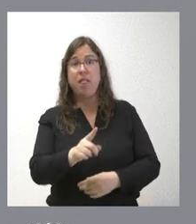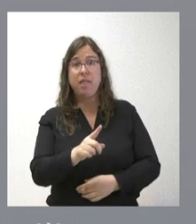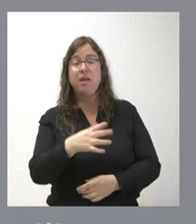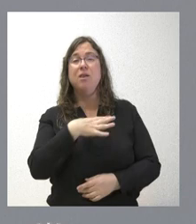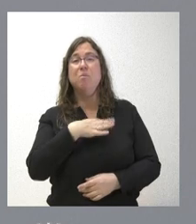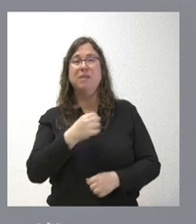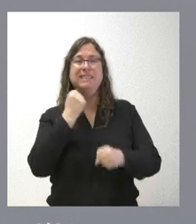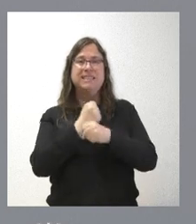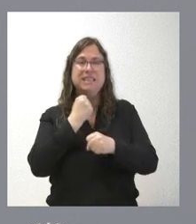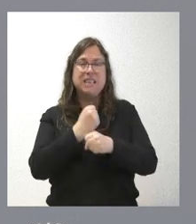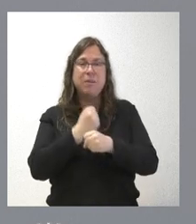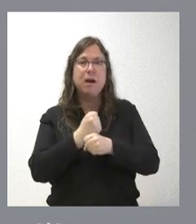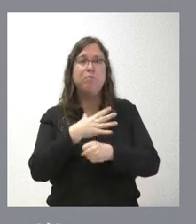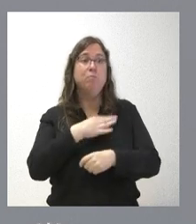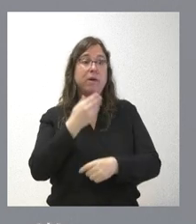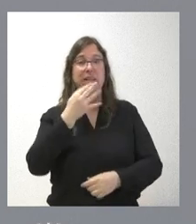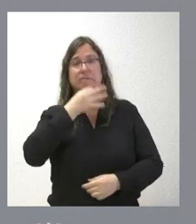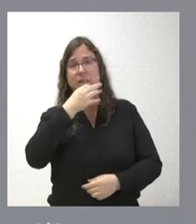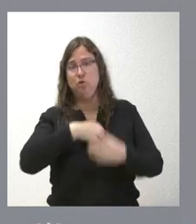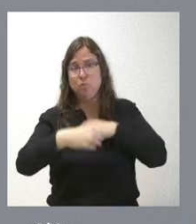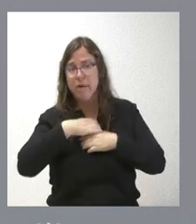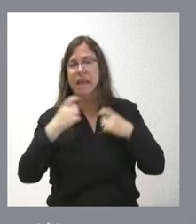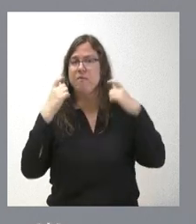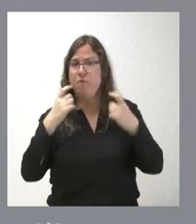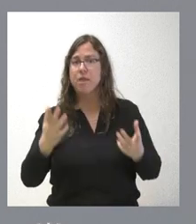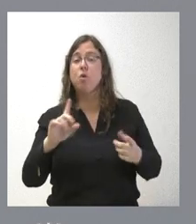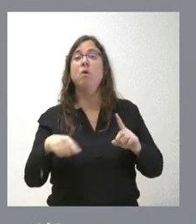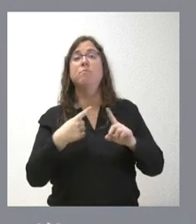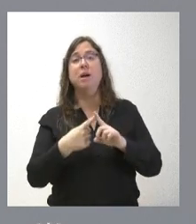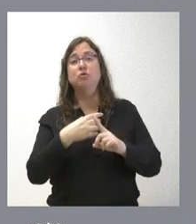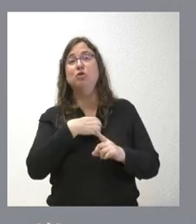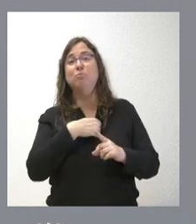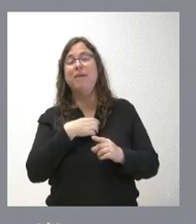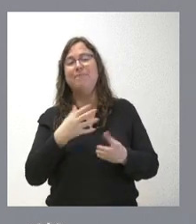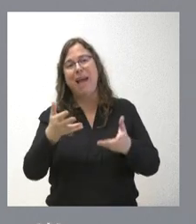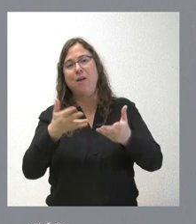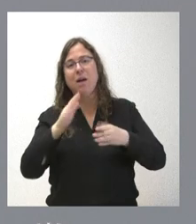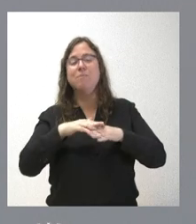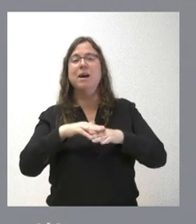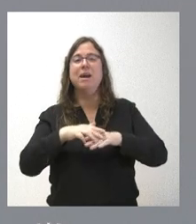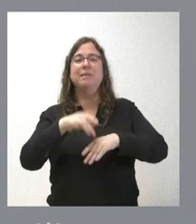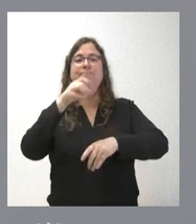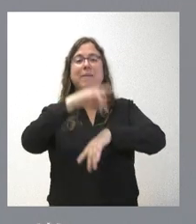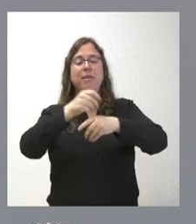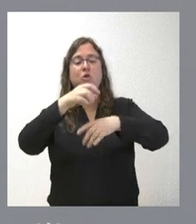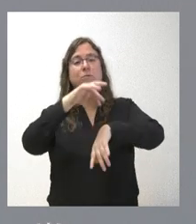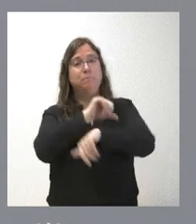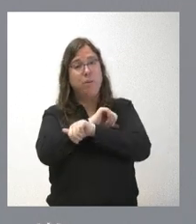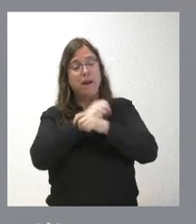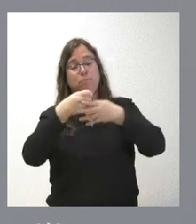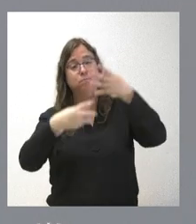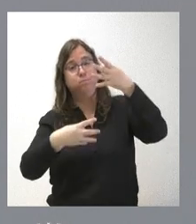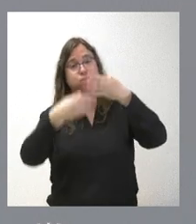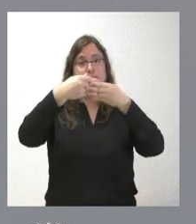podido trabajar seguramente esas tardes, ese esfuerzo adicional y no hubieran podido contribuir a esa reducción de las listas de espera. Si hubiera sido